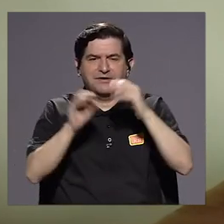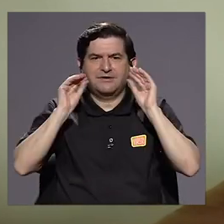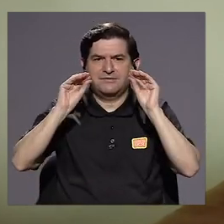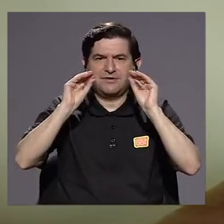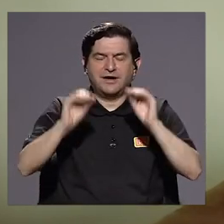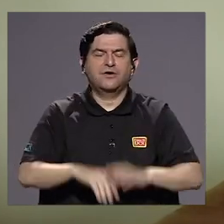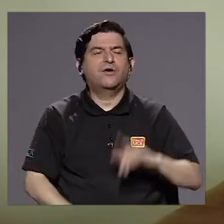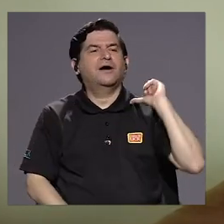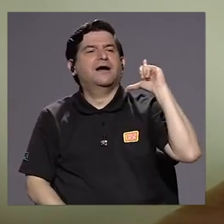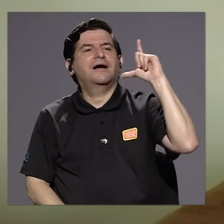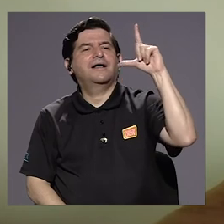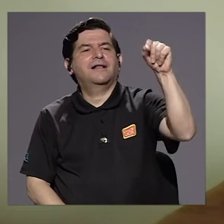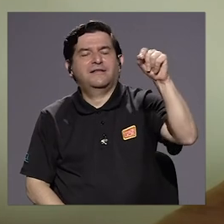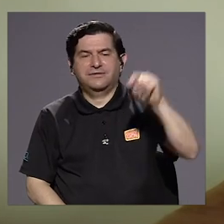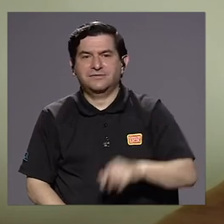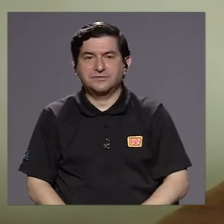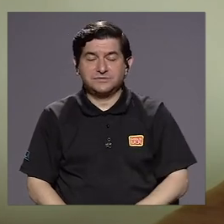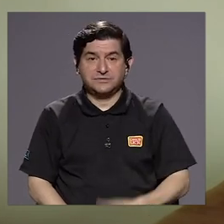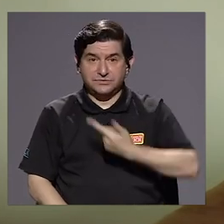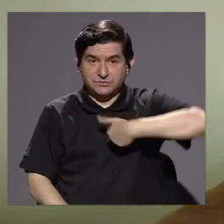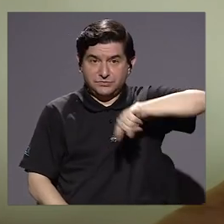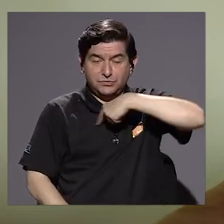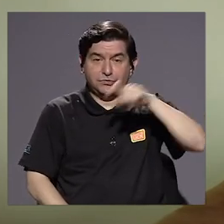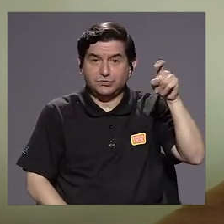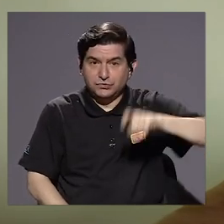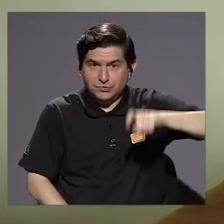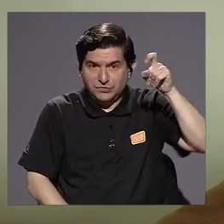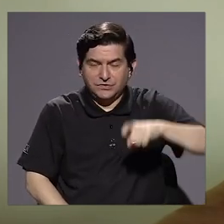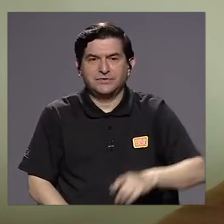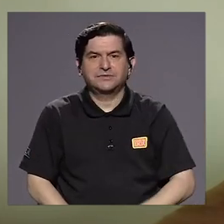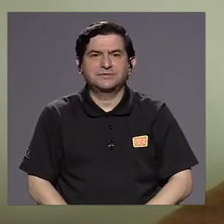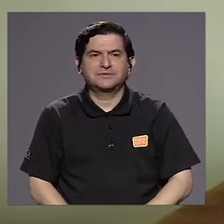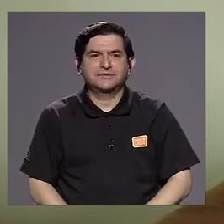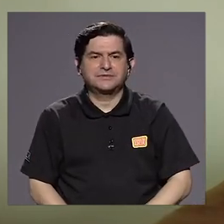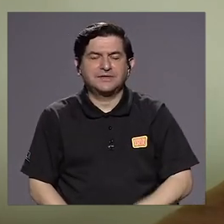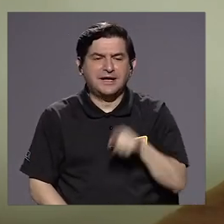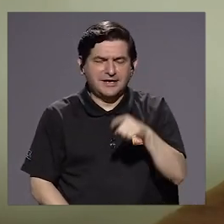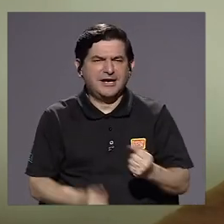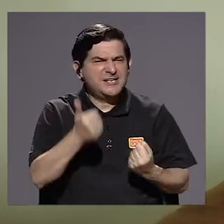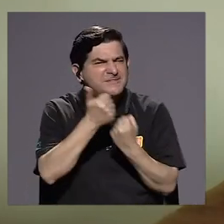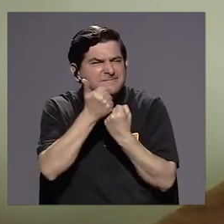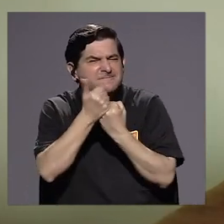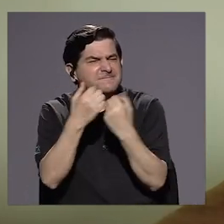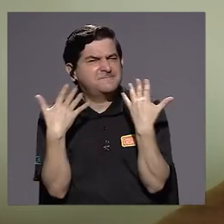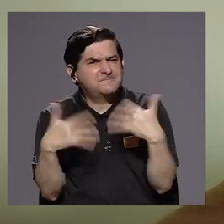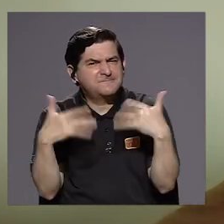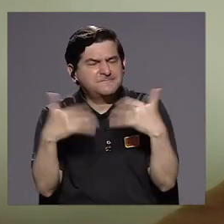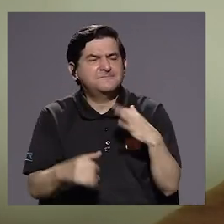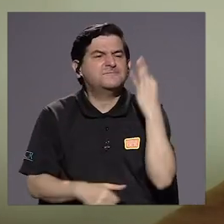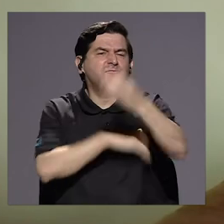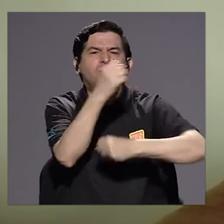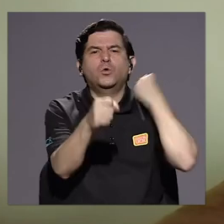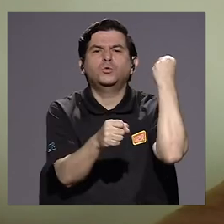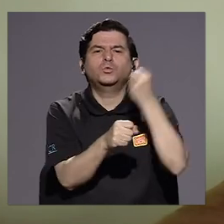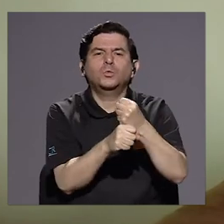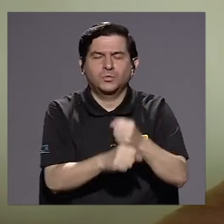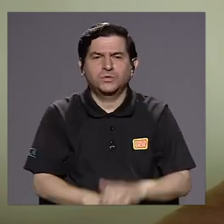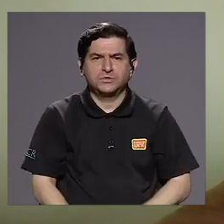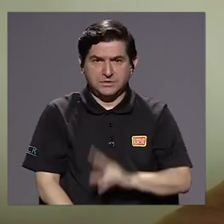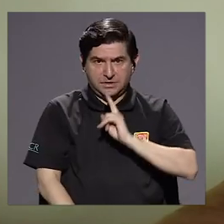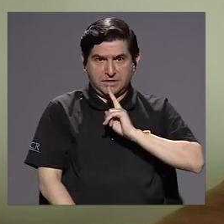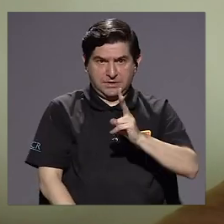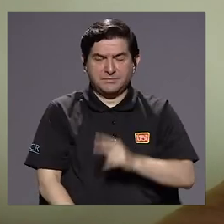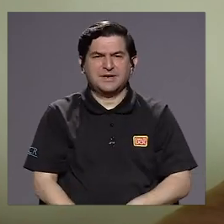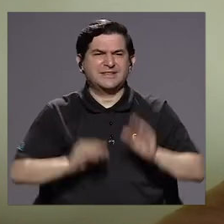y la educación a distancia. Es un trabajo que tenemos para reforzar muchísimo en los próximos años para que